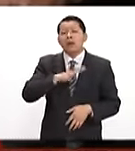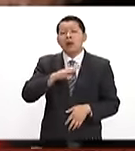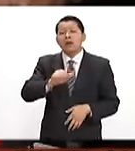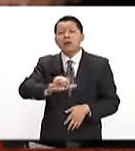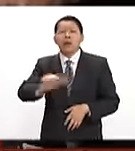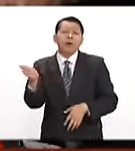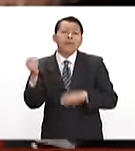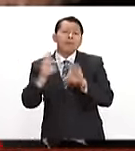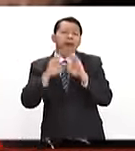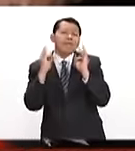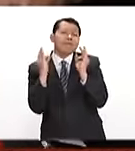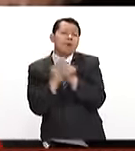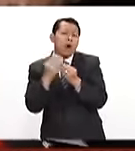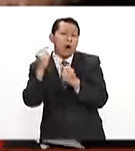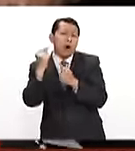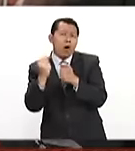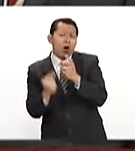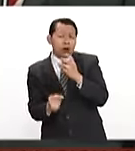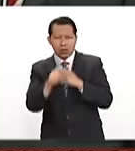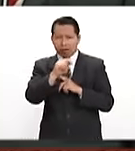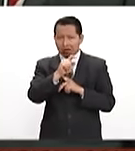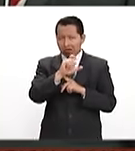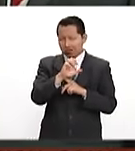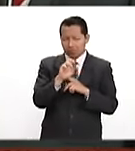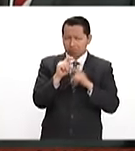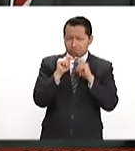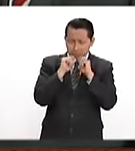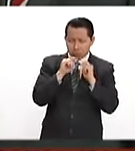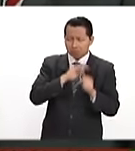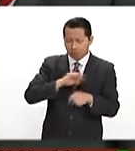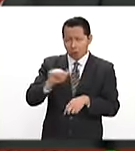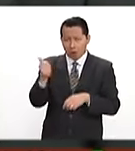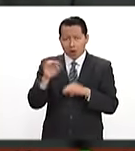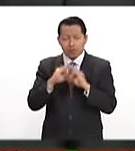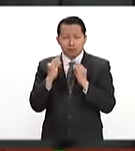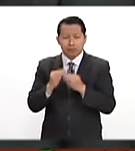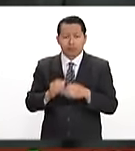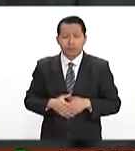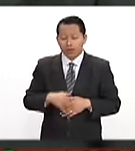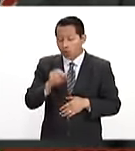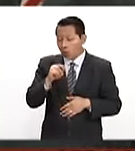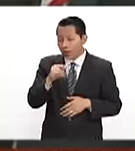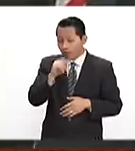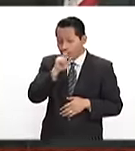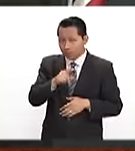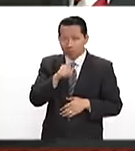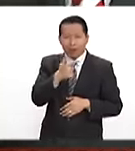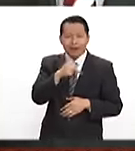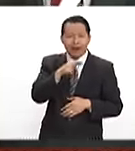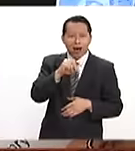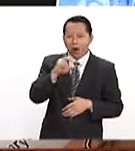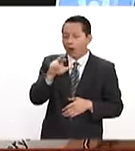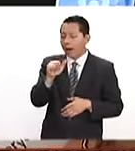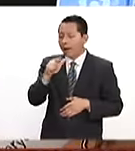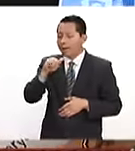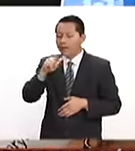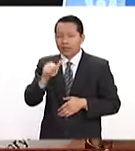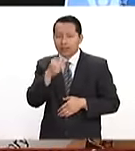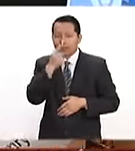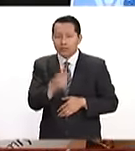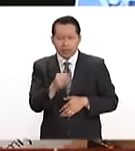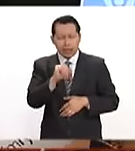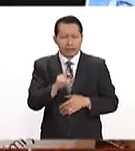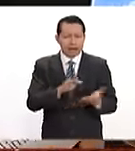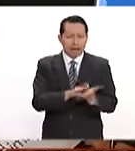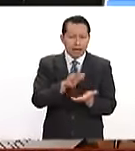adicionales al Tratado de Libre Comercio. El presidente de la Conago, Graco Ramírez, también refrendó su apoyo y dijo que no se deben